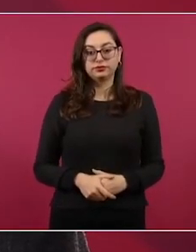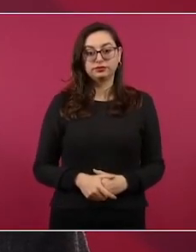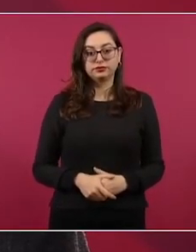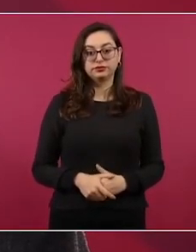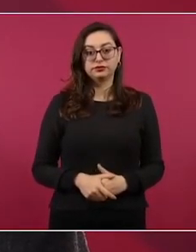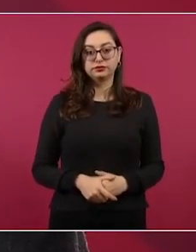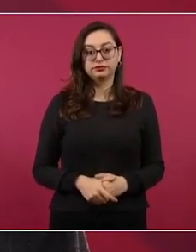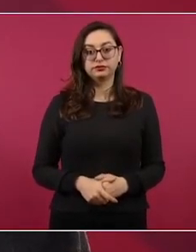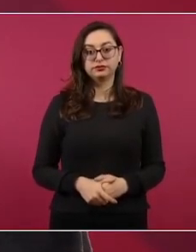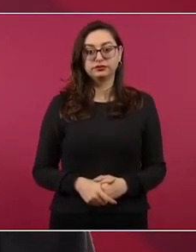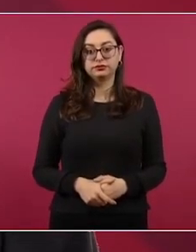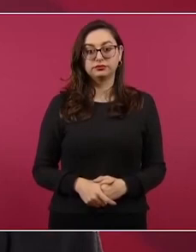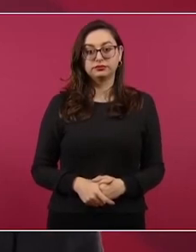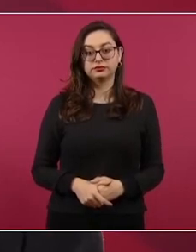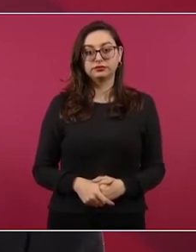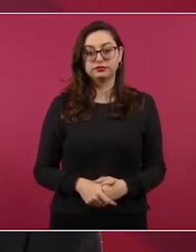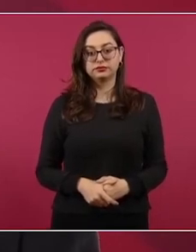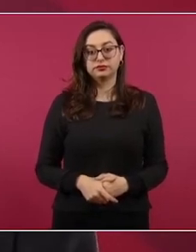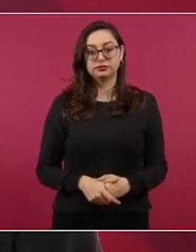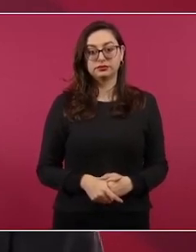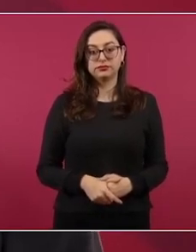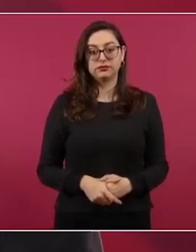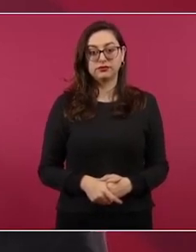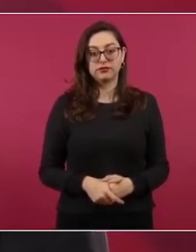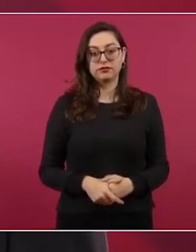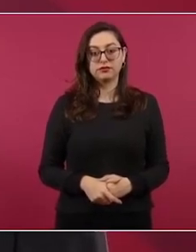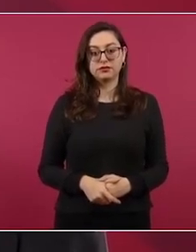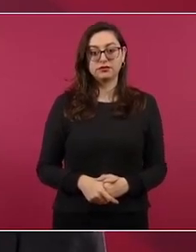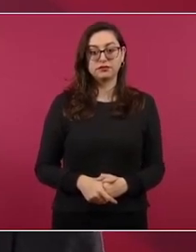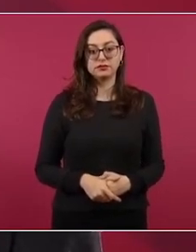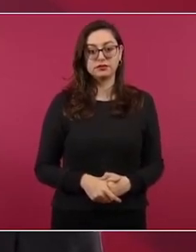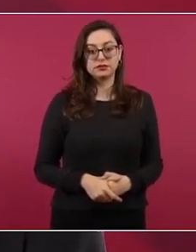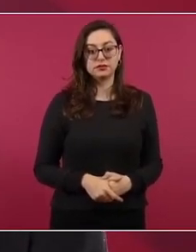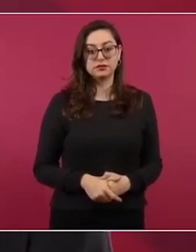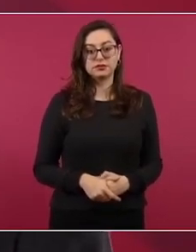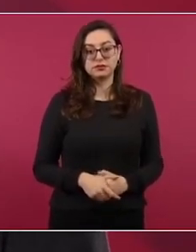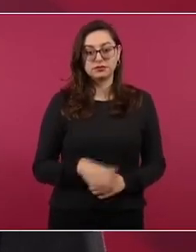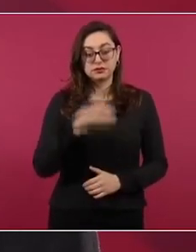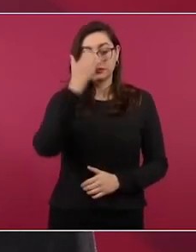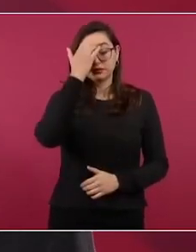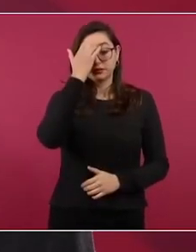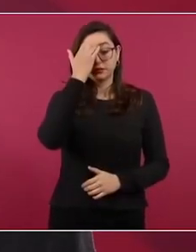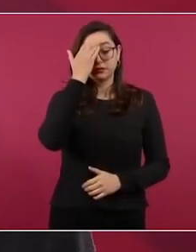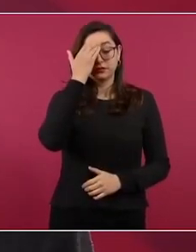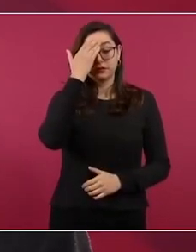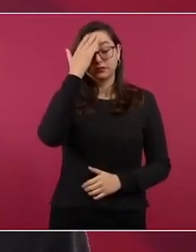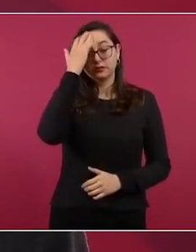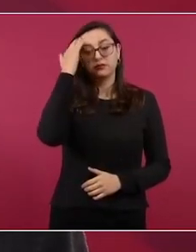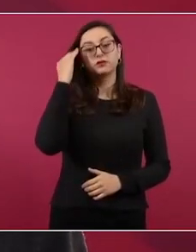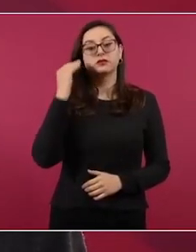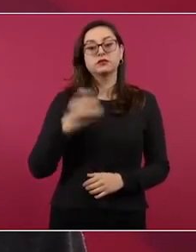O sea, el Estado que represento